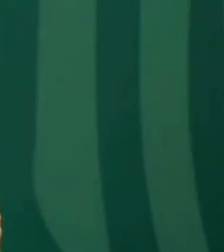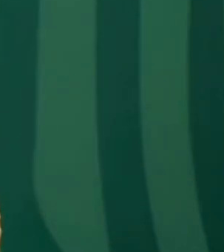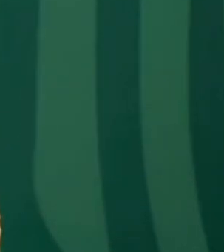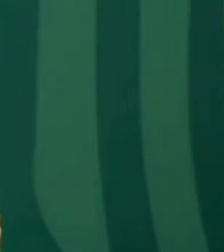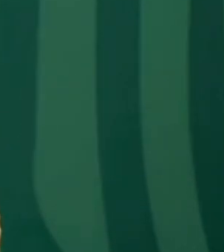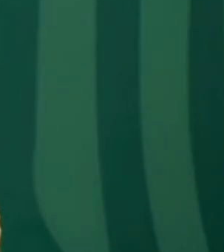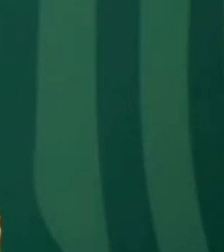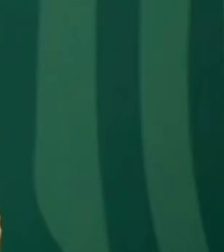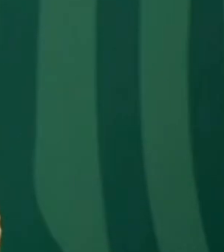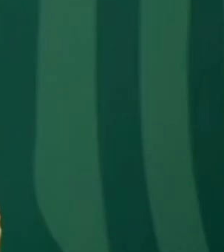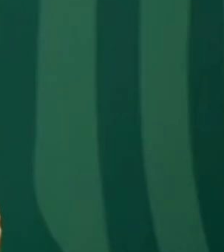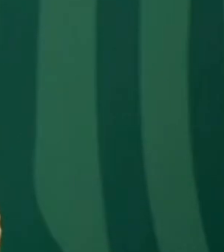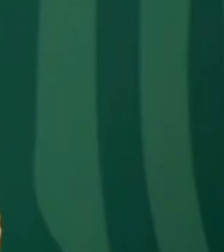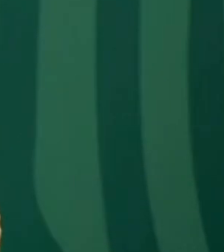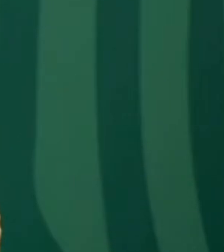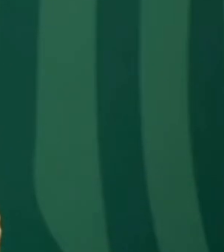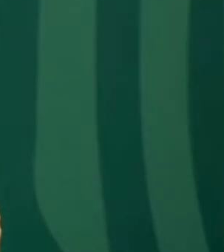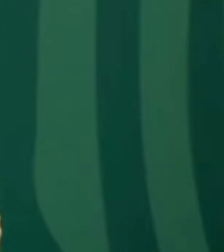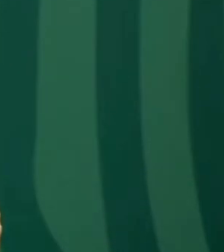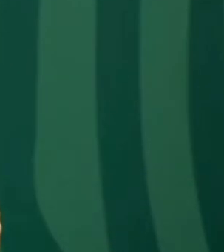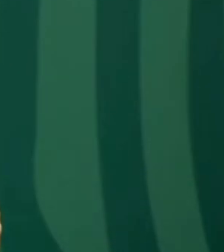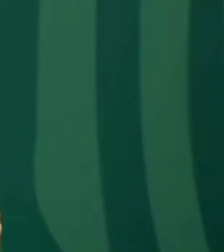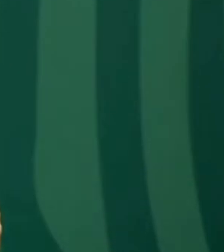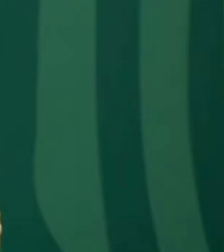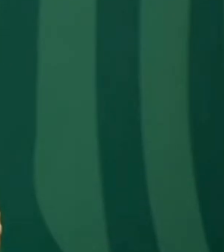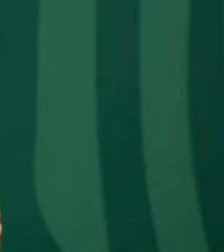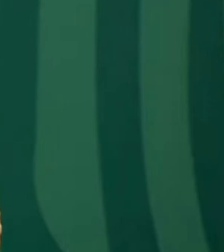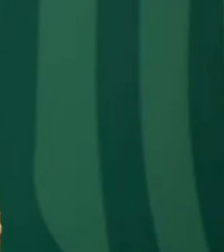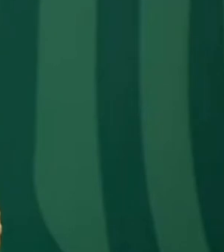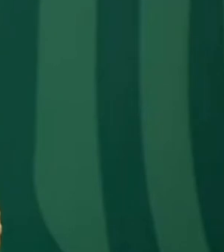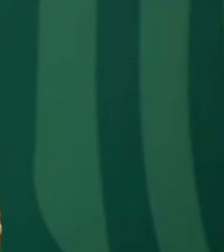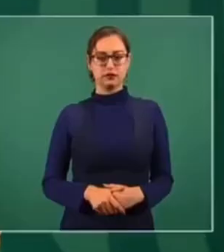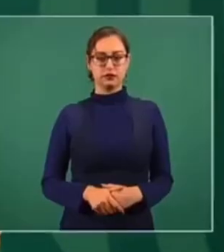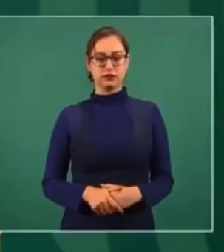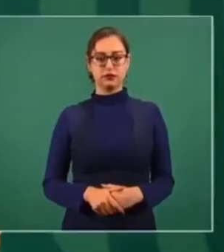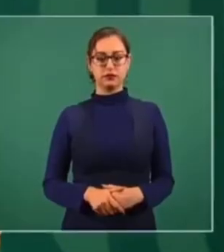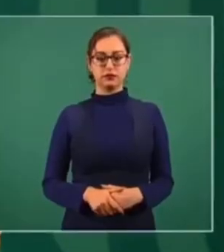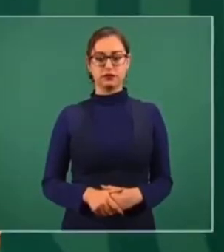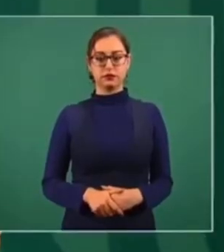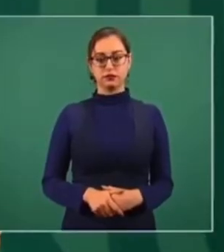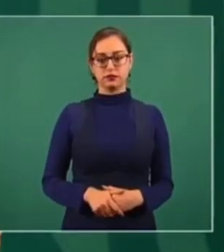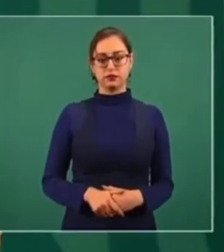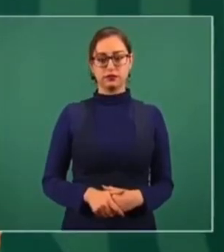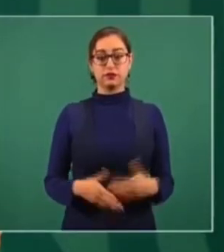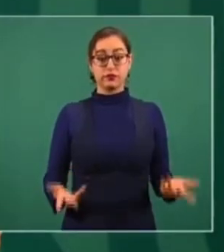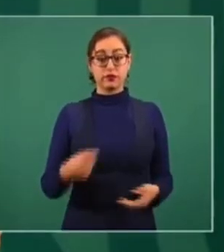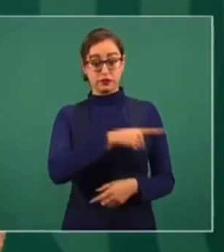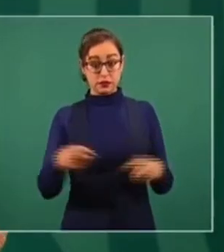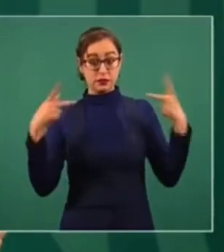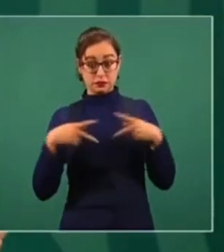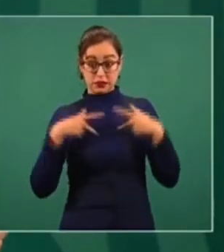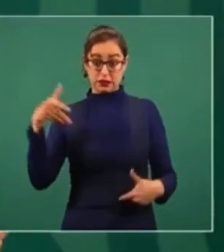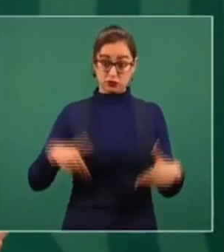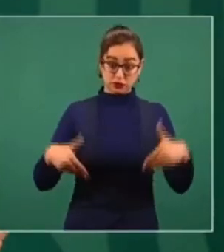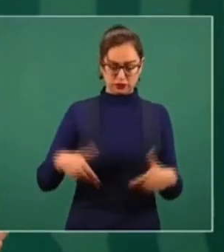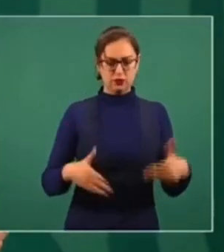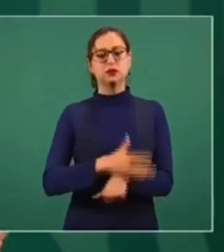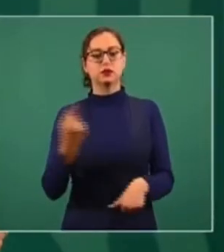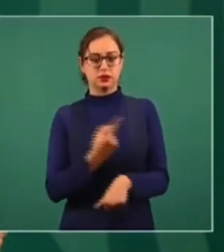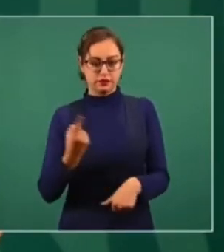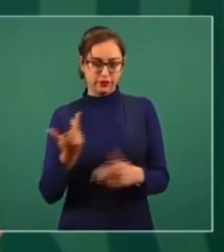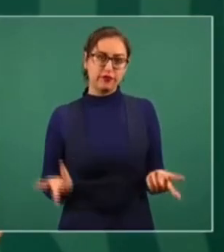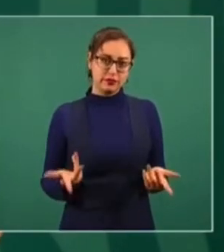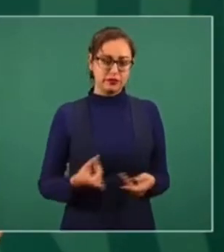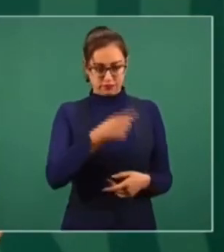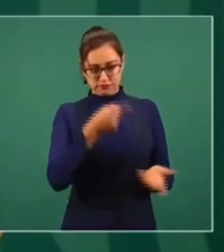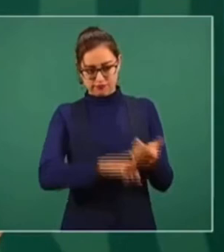porque se descubrió que hay mucha ineficiencia en